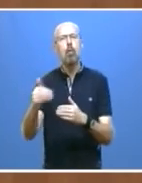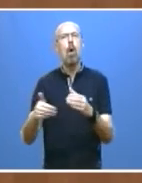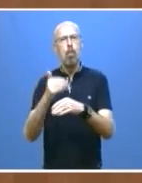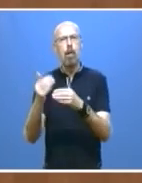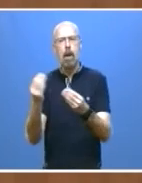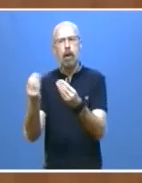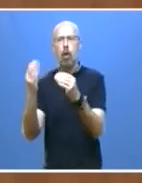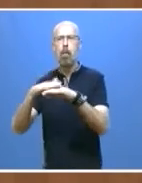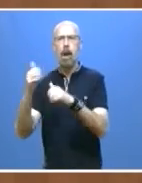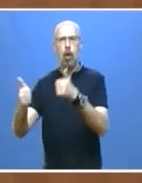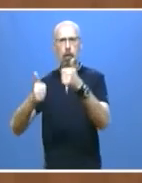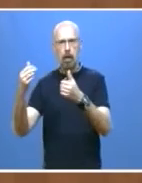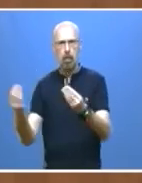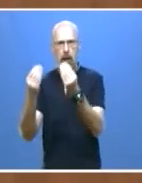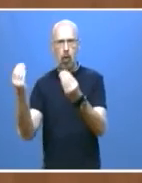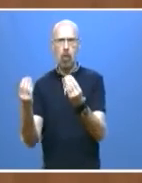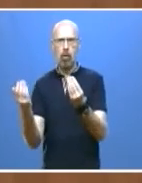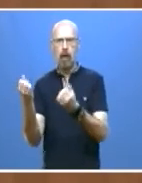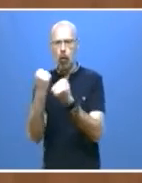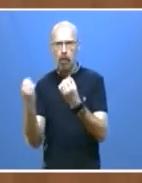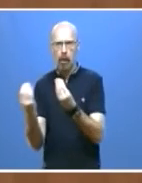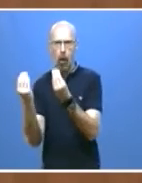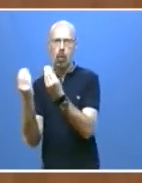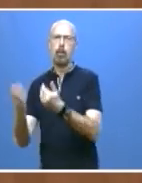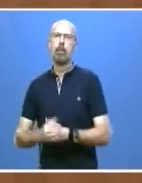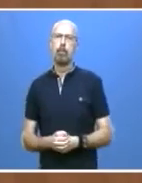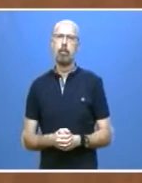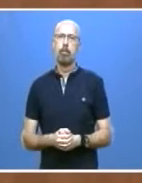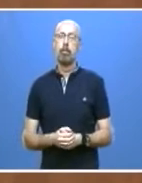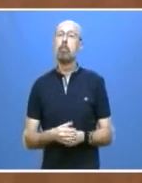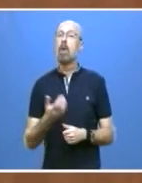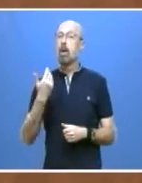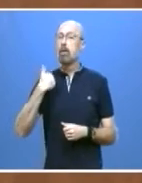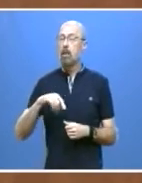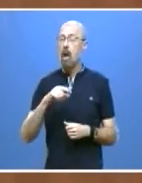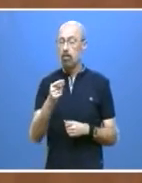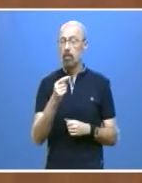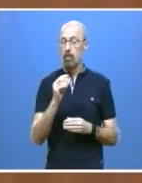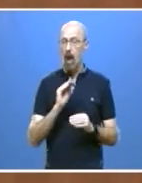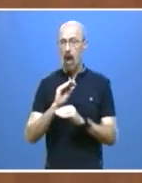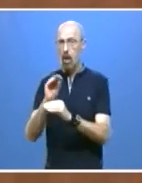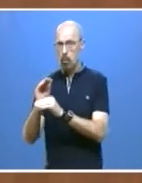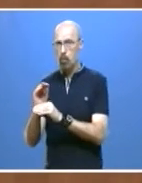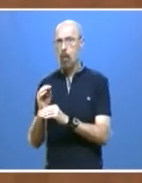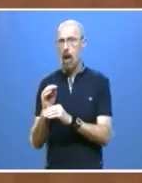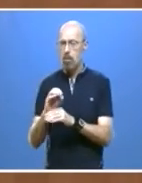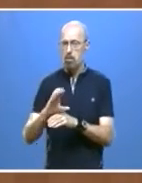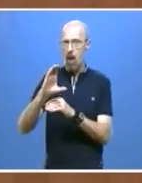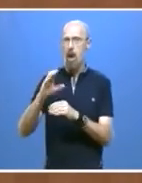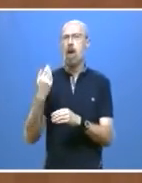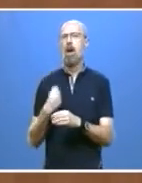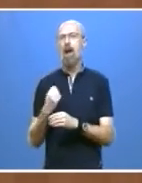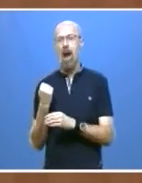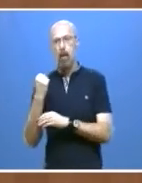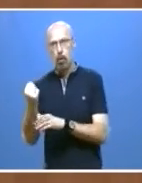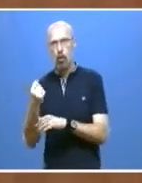competitividad y su rentabilidad. Hemos incrementado ayudas, apoyo al sector primario